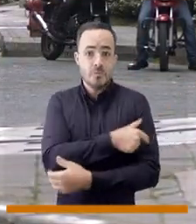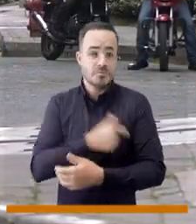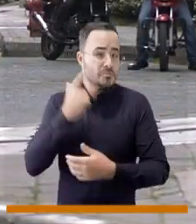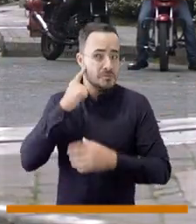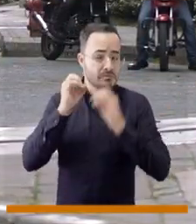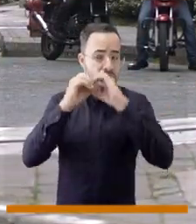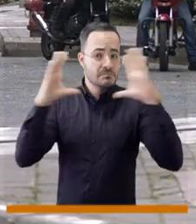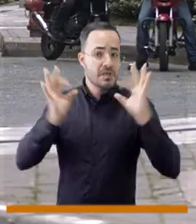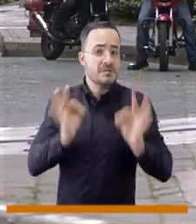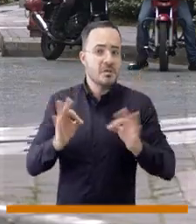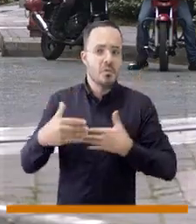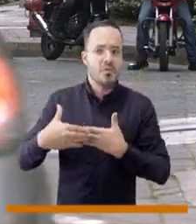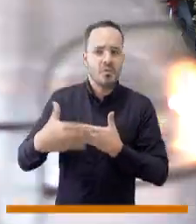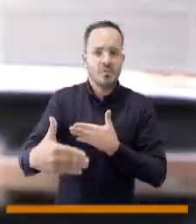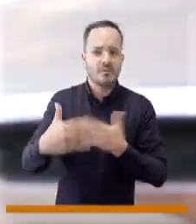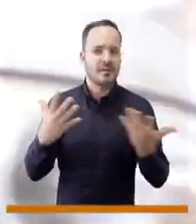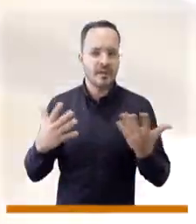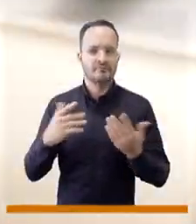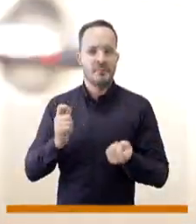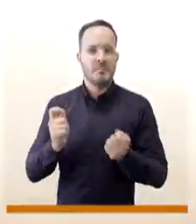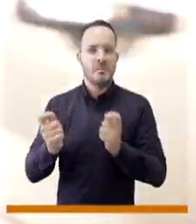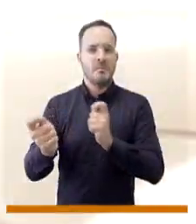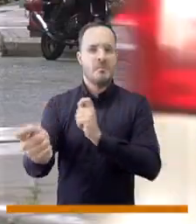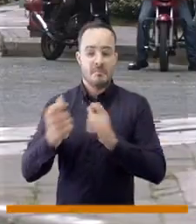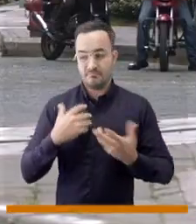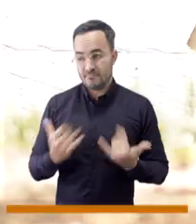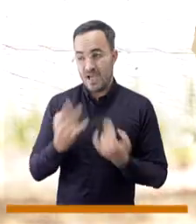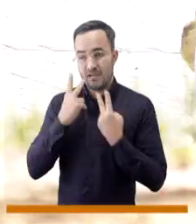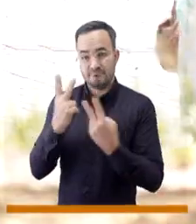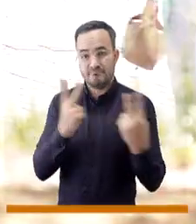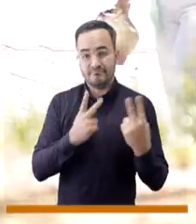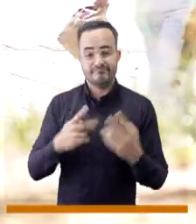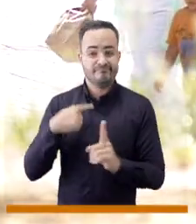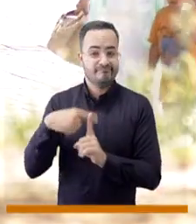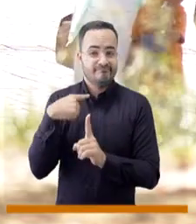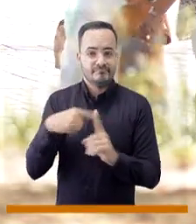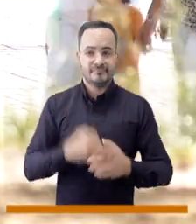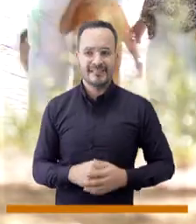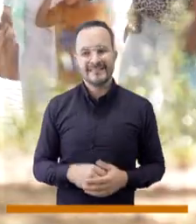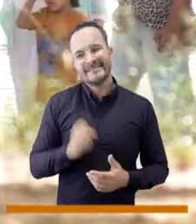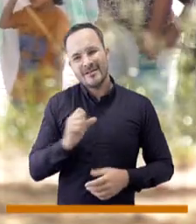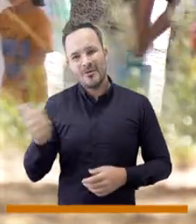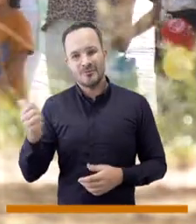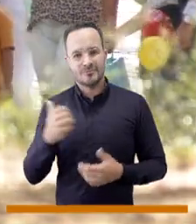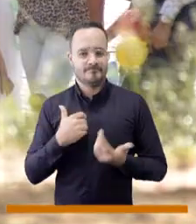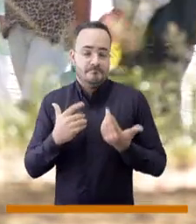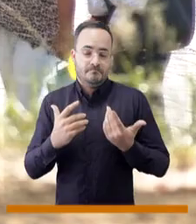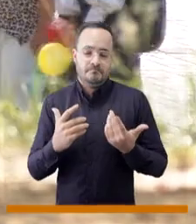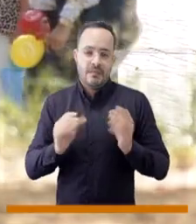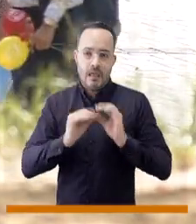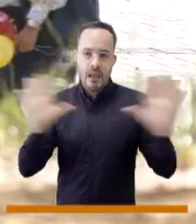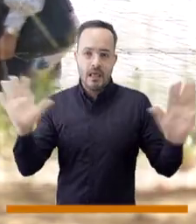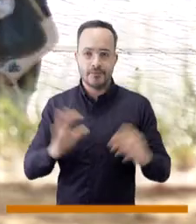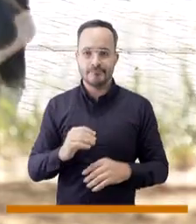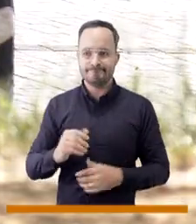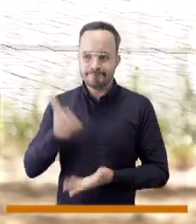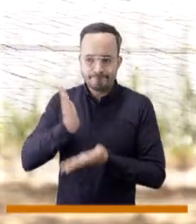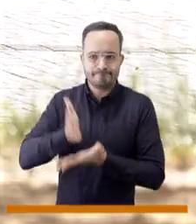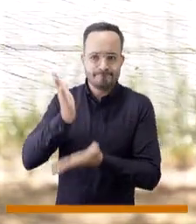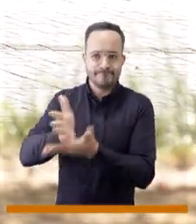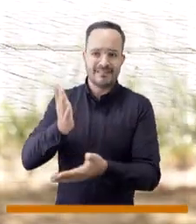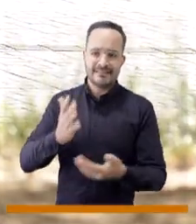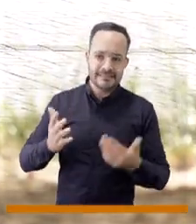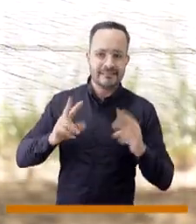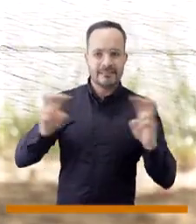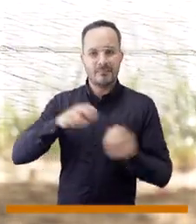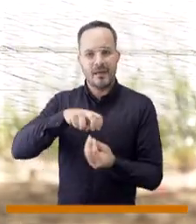con el pasar, digamos, de las semanas va a tener avances más importantes porque ya se empiezan a ver cambios. Obviamente hay unos que van a ser los que más